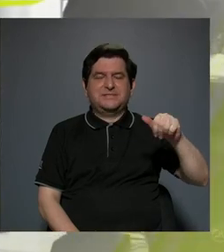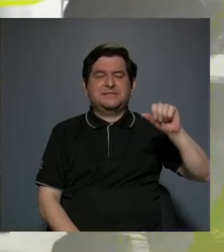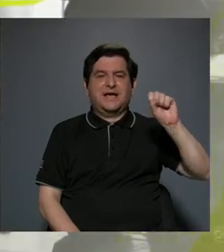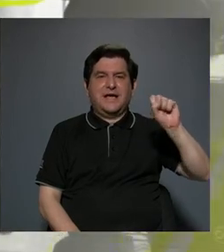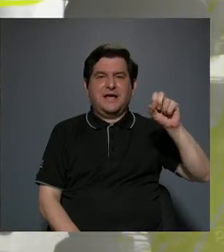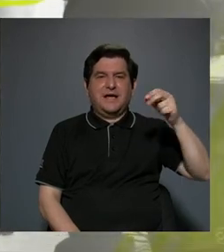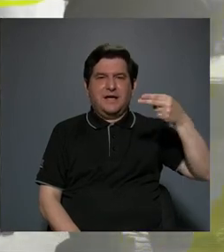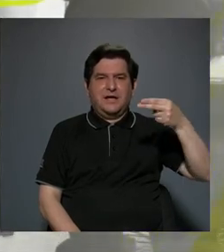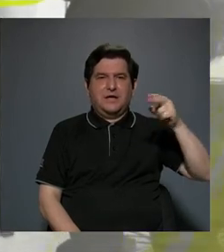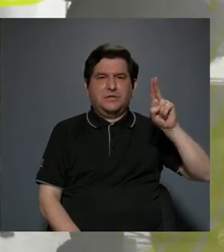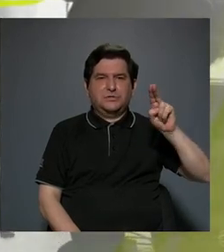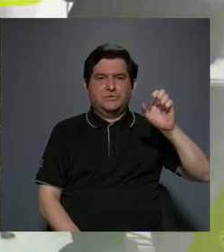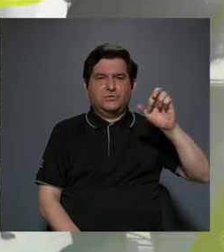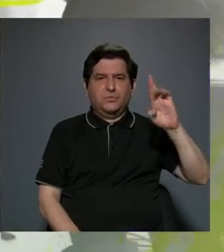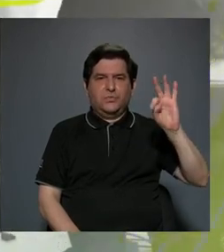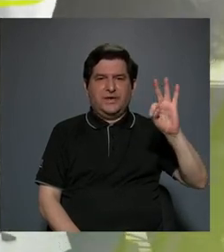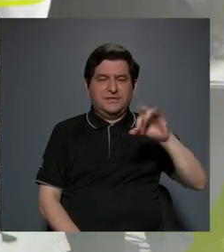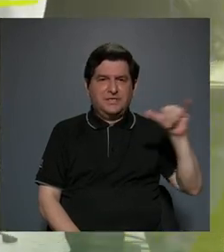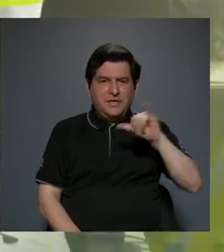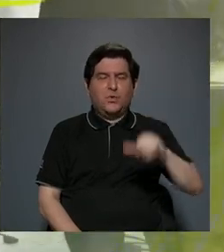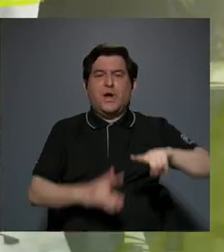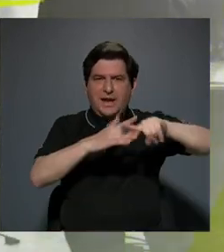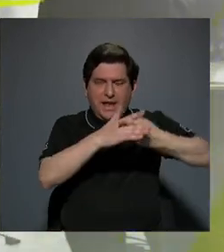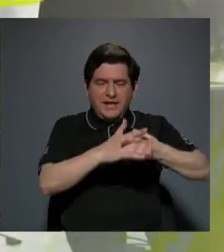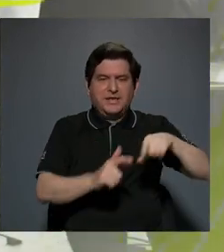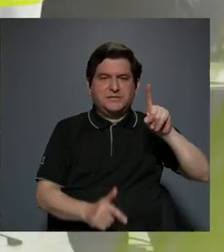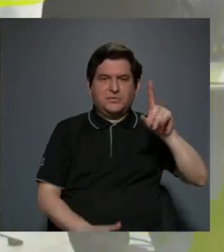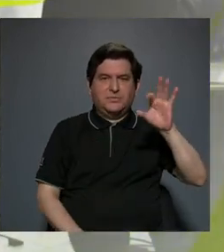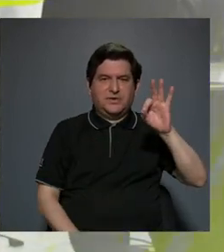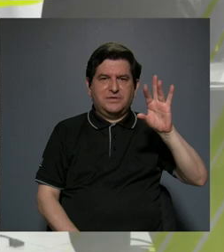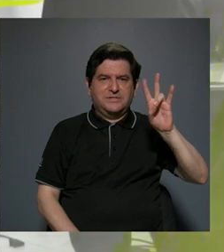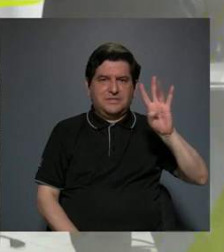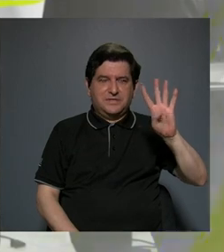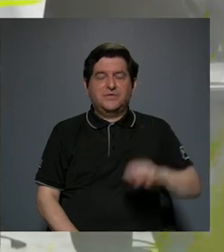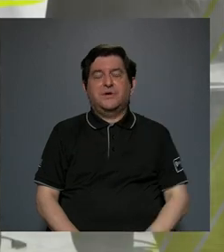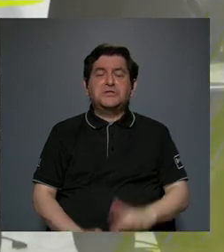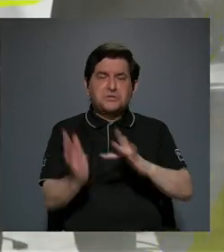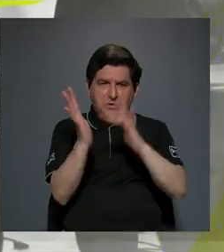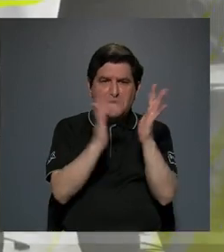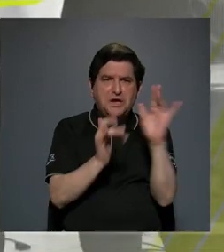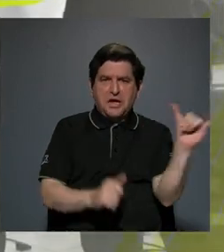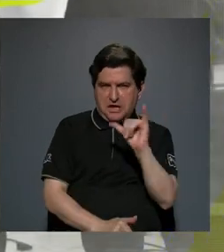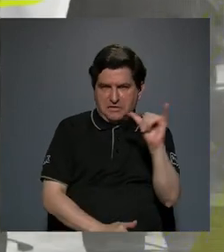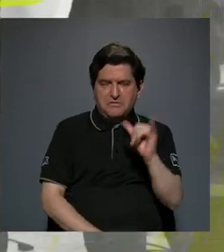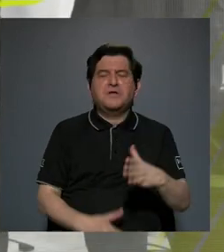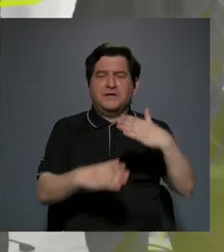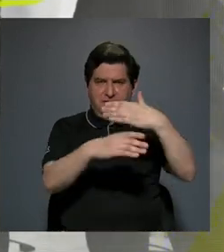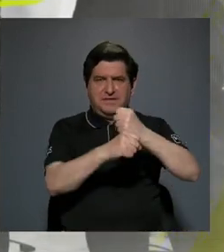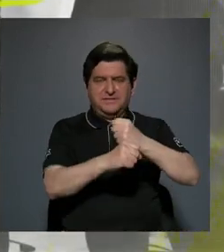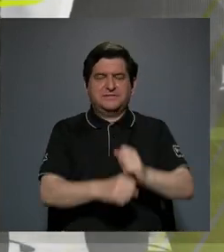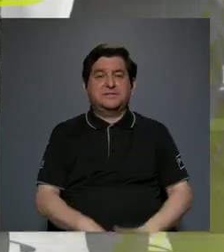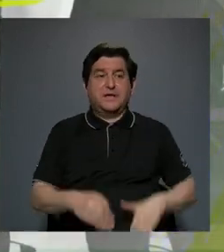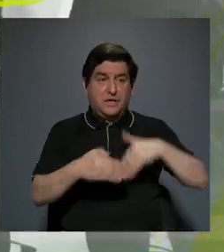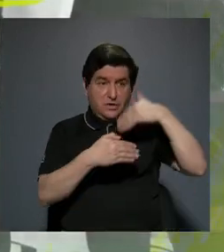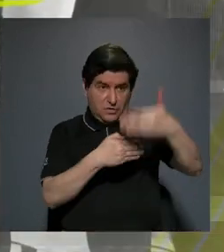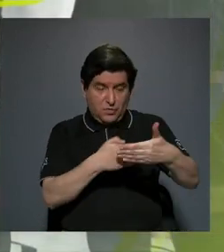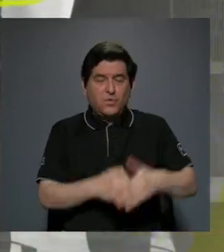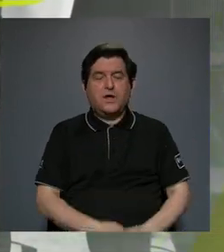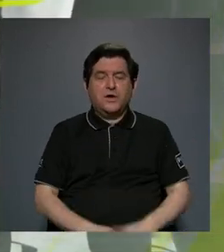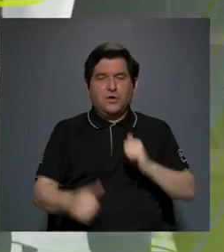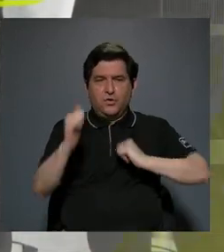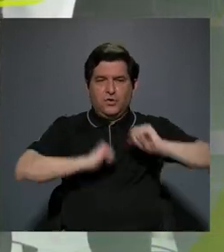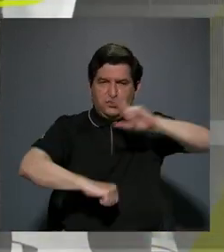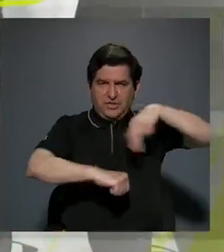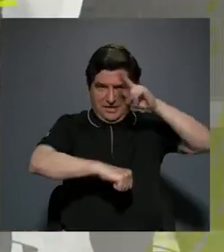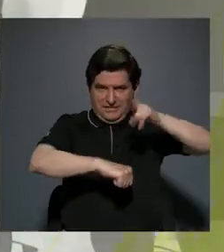coro en agosto del 74, lo cantamos en abril de este año y después de los conciertos en el Teatro